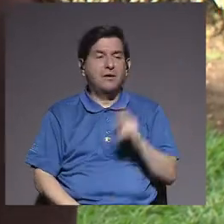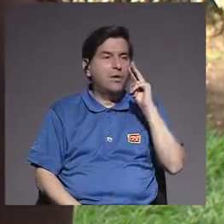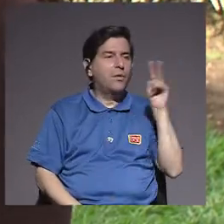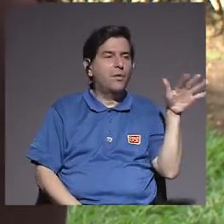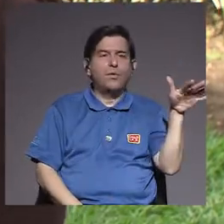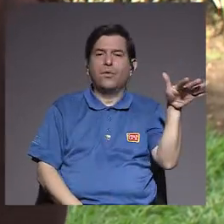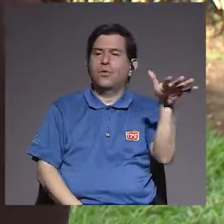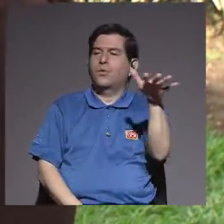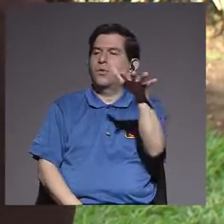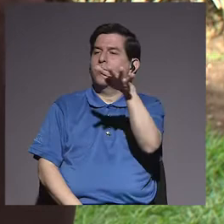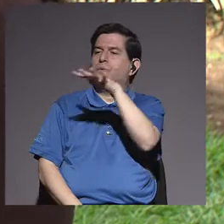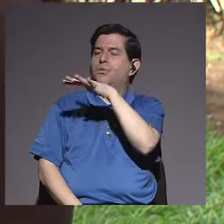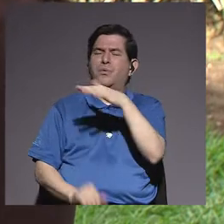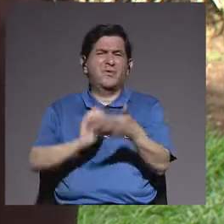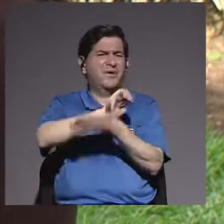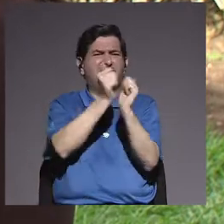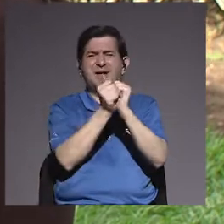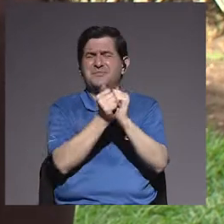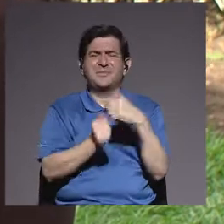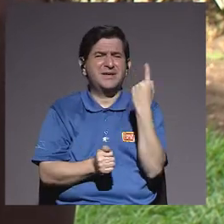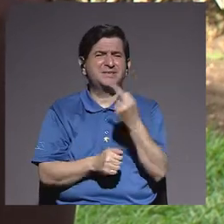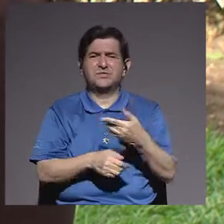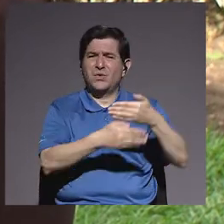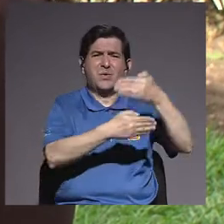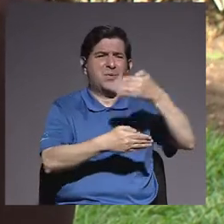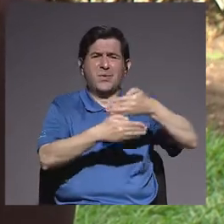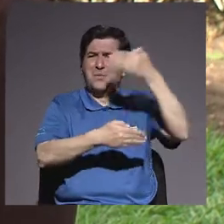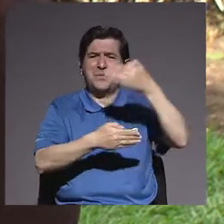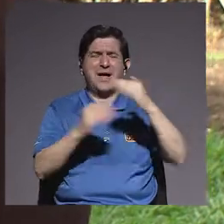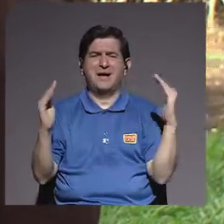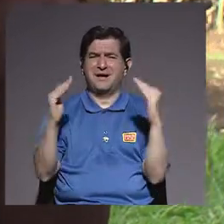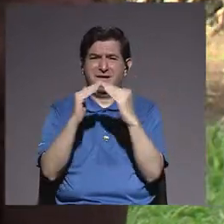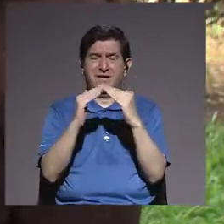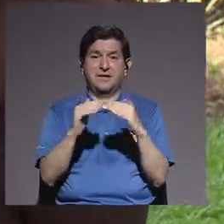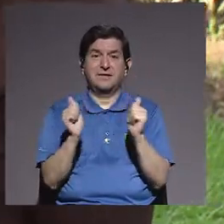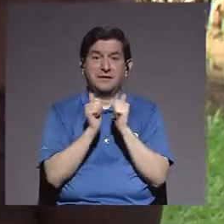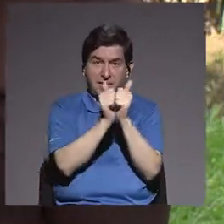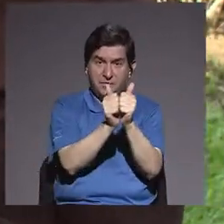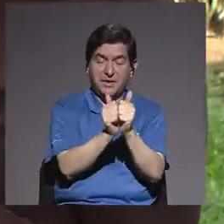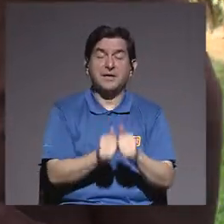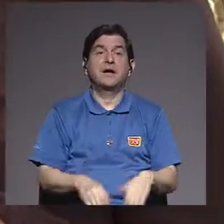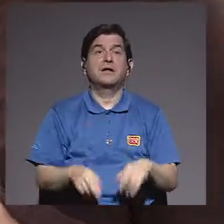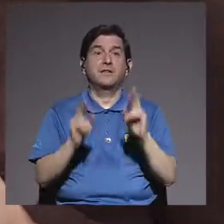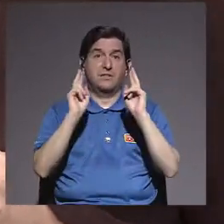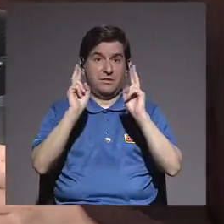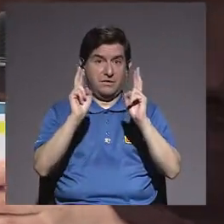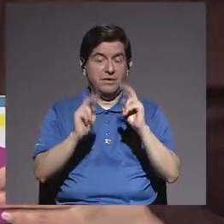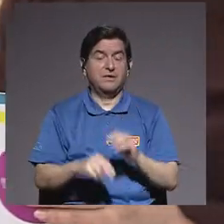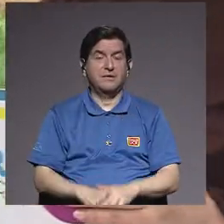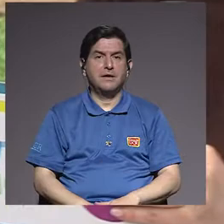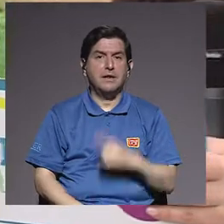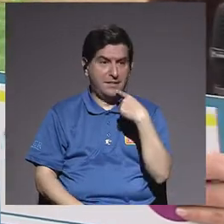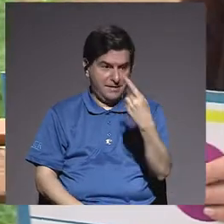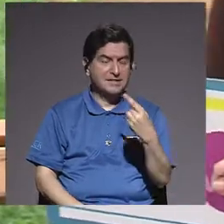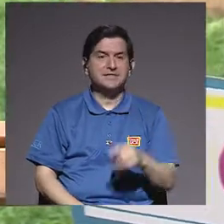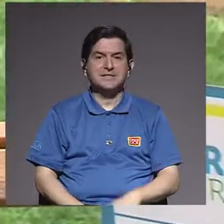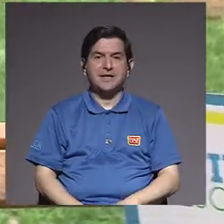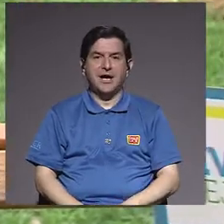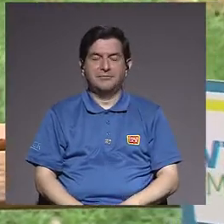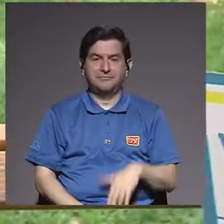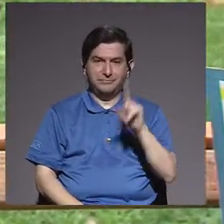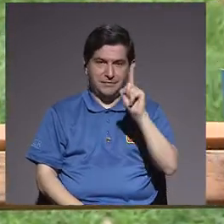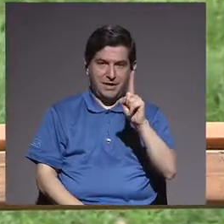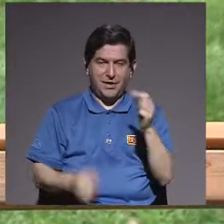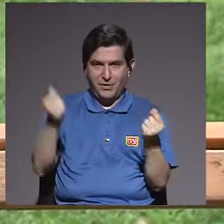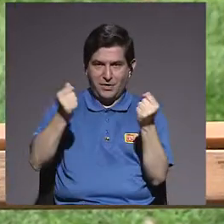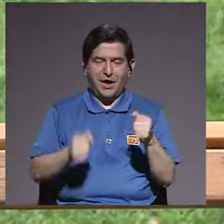verdad, o cambiar un poquitito las cuatro paredes de la casa. Sí, por eso decía yo lo de la vuelta en el carro, no, por eso decía yo que lo saquen